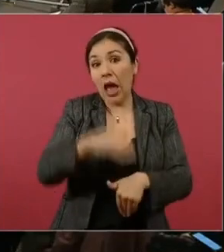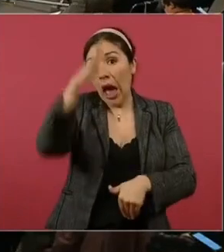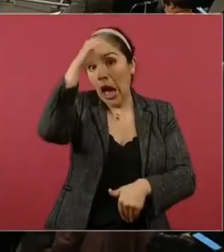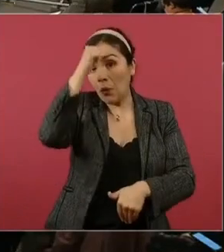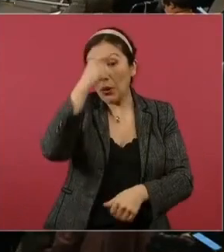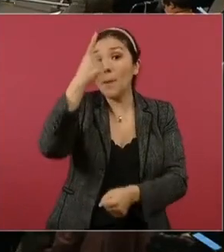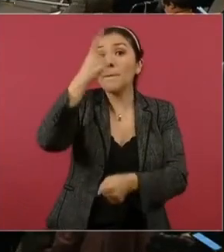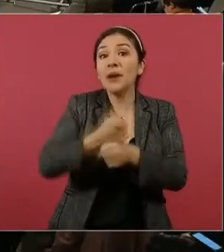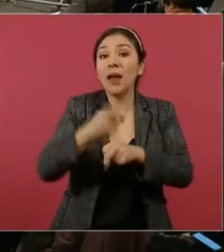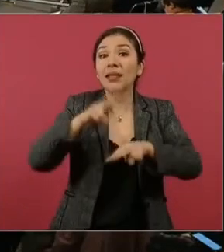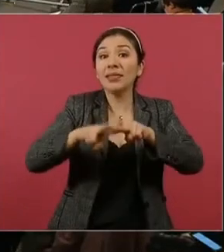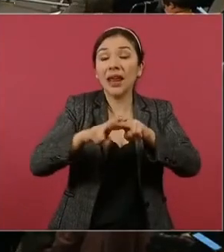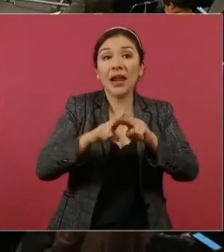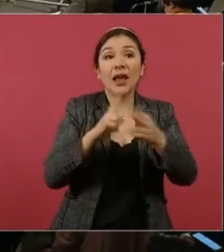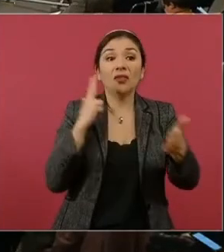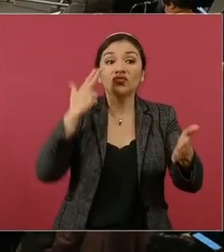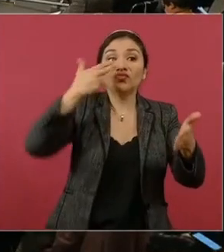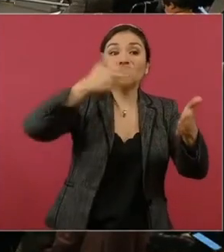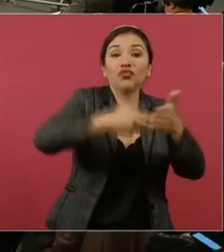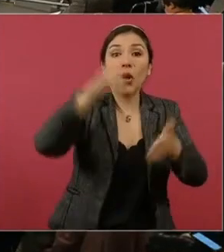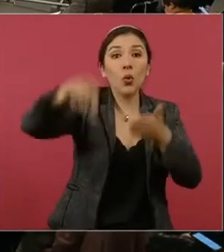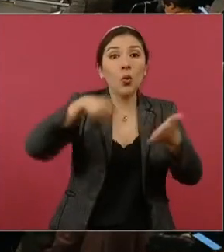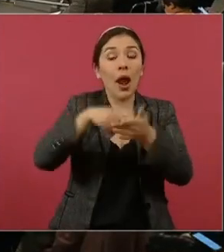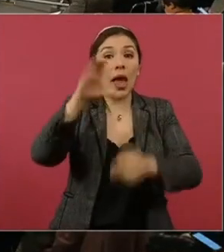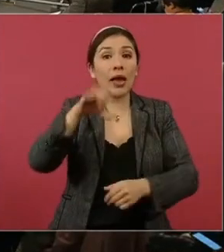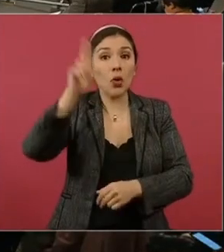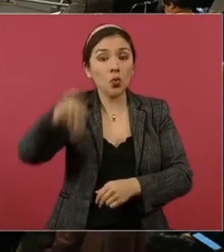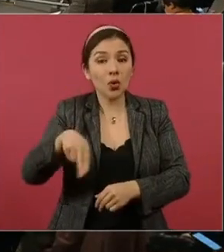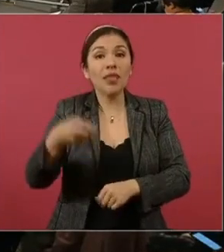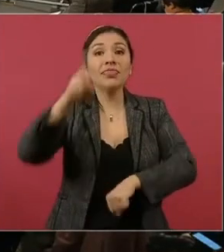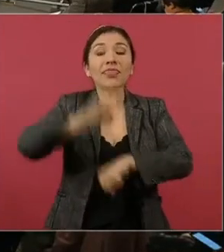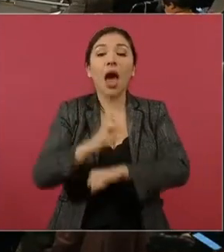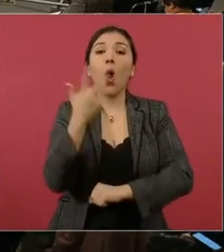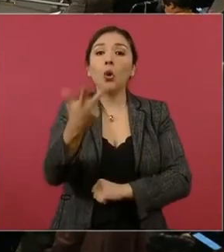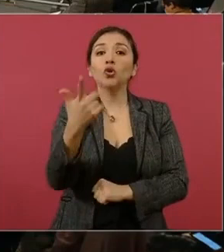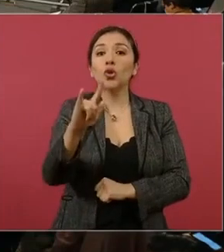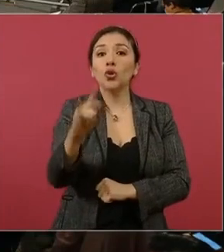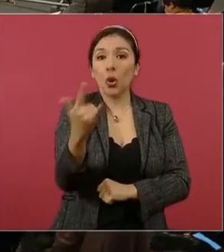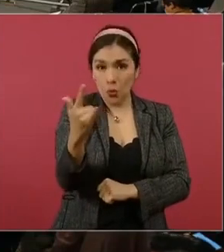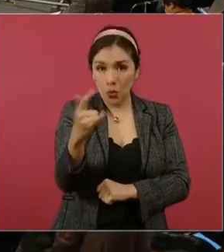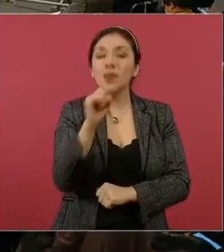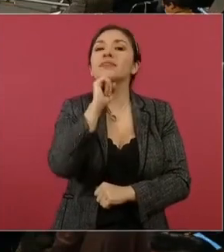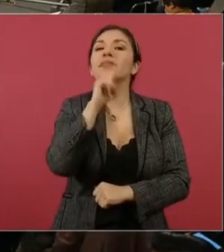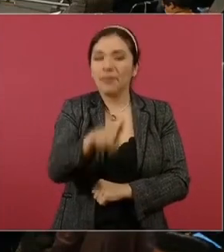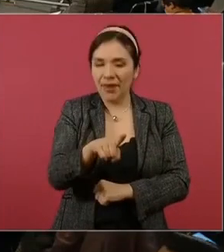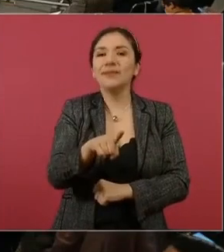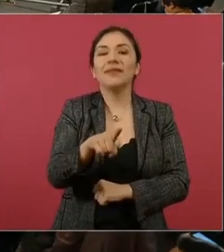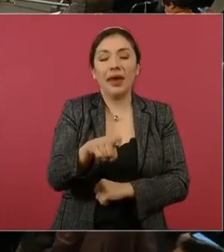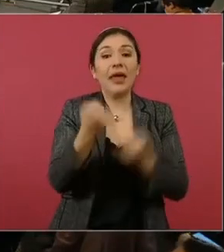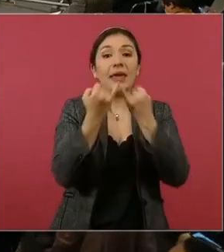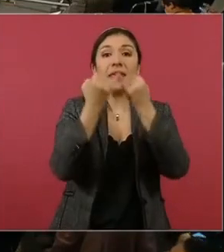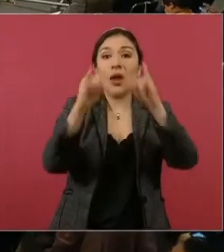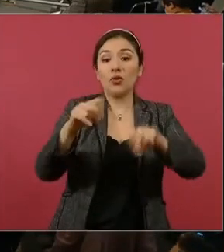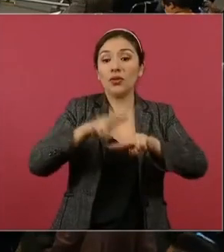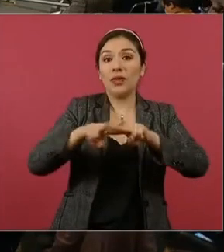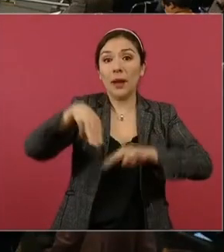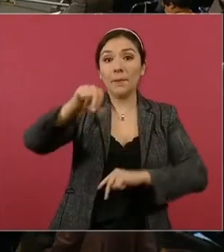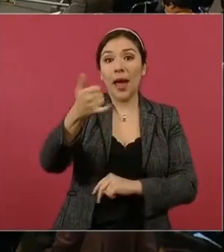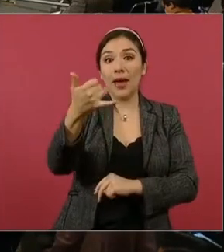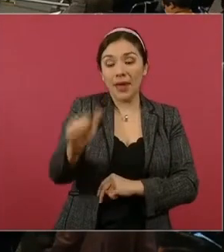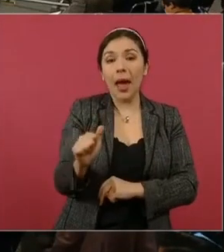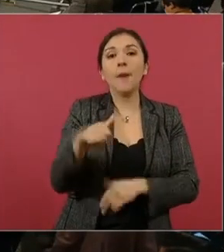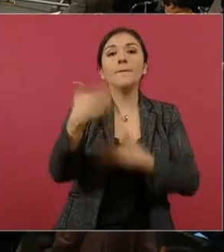primer tren llegue al taller y cochera de Cancún el 8 de julio. También cumpliremos con la inauguración del Tren Maya